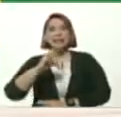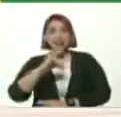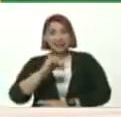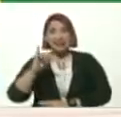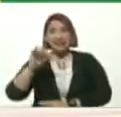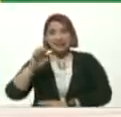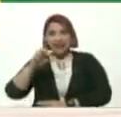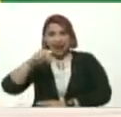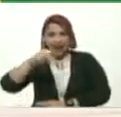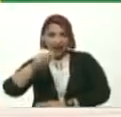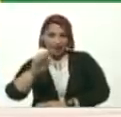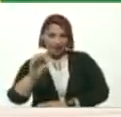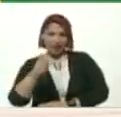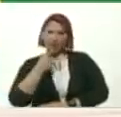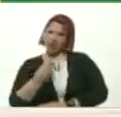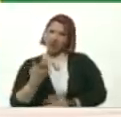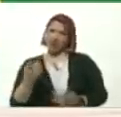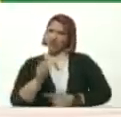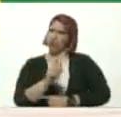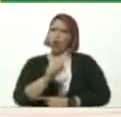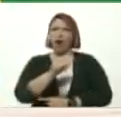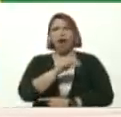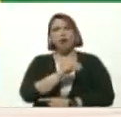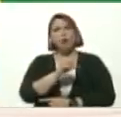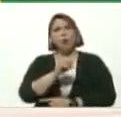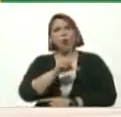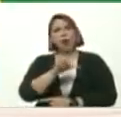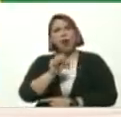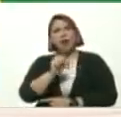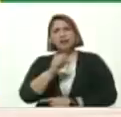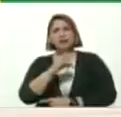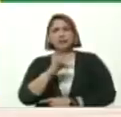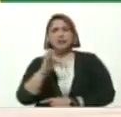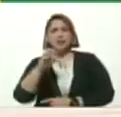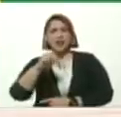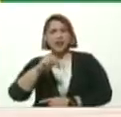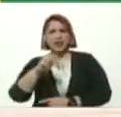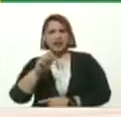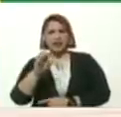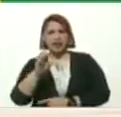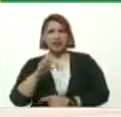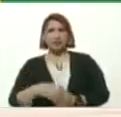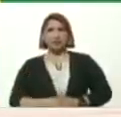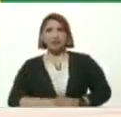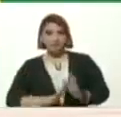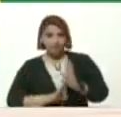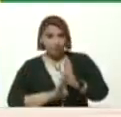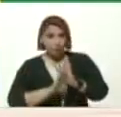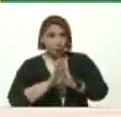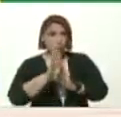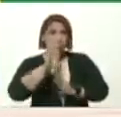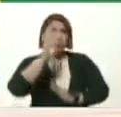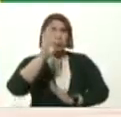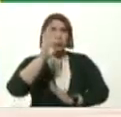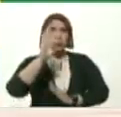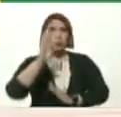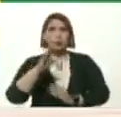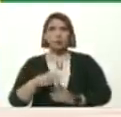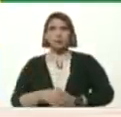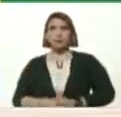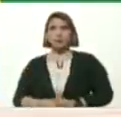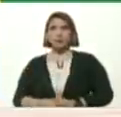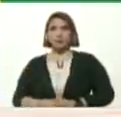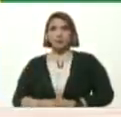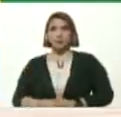crececiente No de adolescente Es creciente Es un concepto mío De repente Crececiente En estos